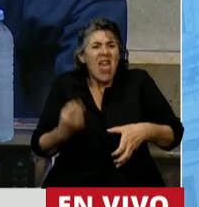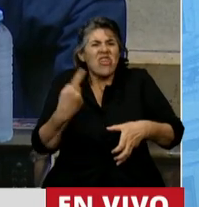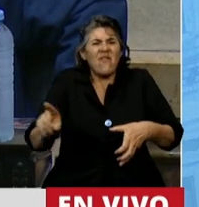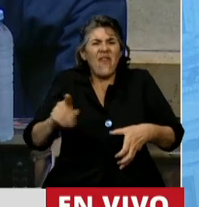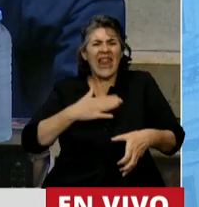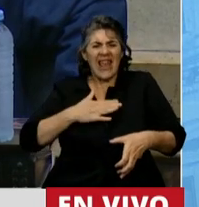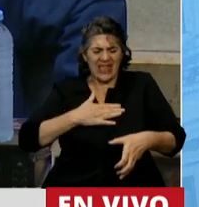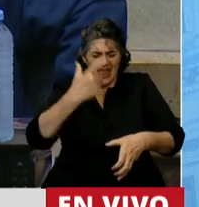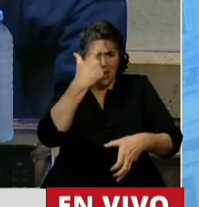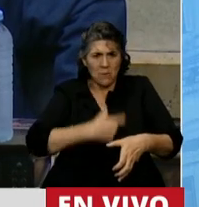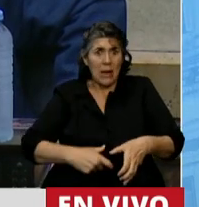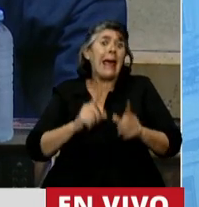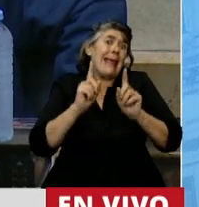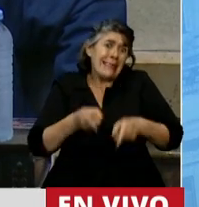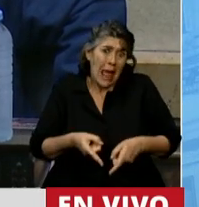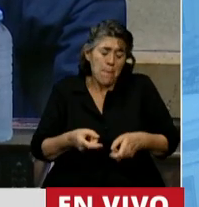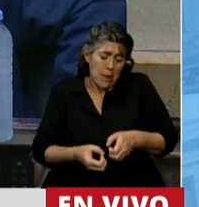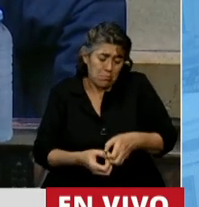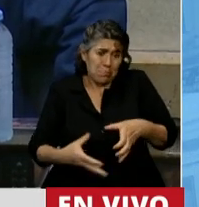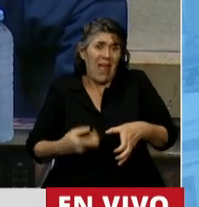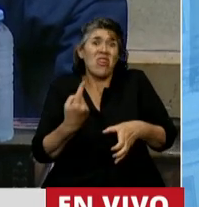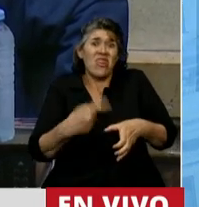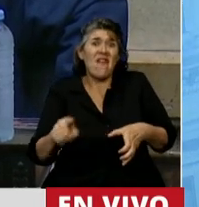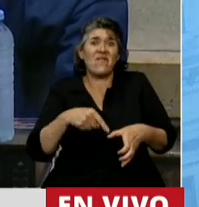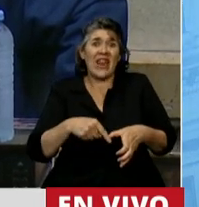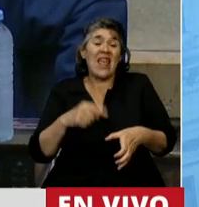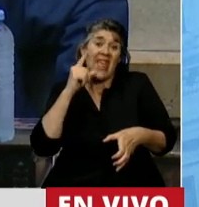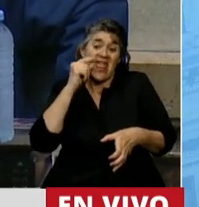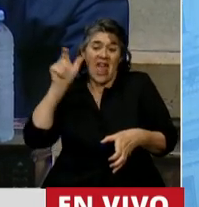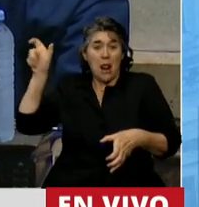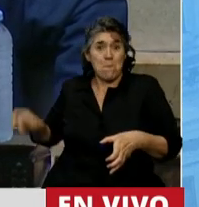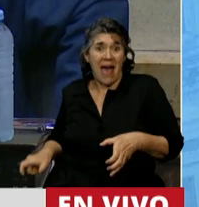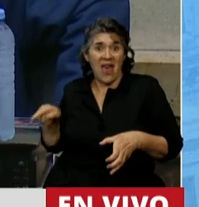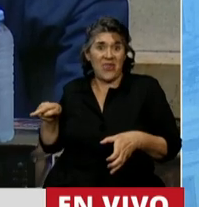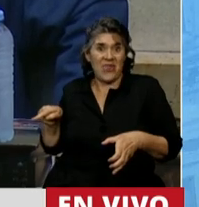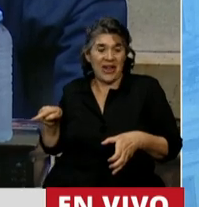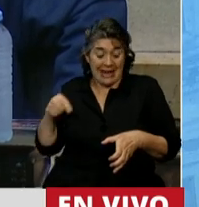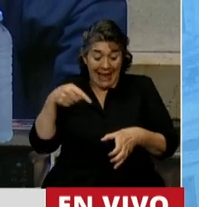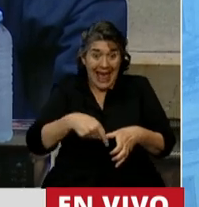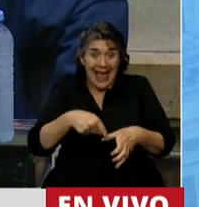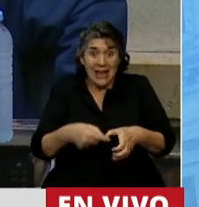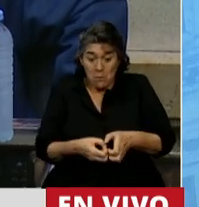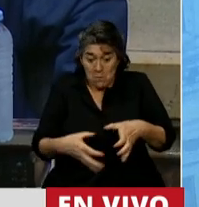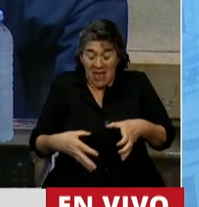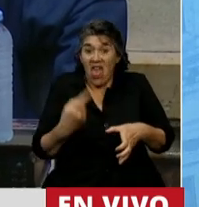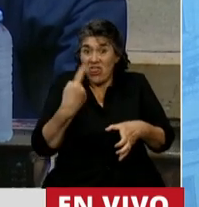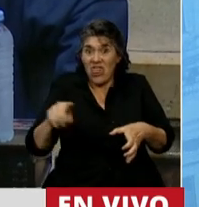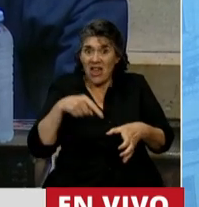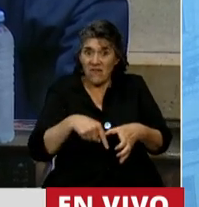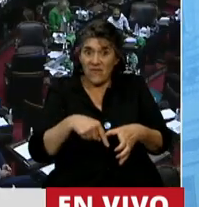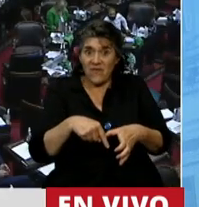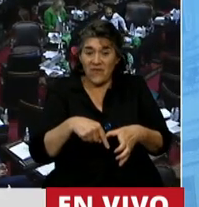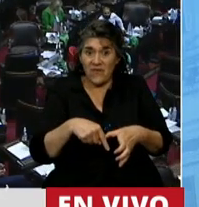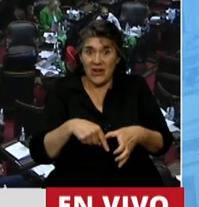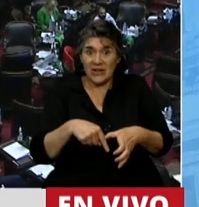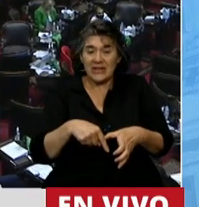también distinto de su padre, mal que algunos pese por allí, este ser nuevo, distinto, tiene madre